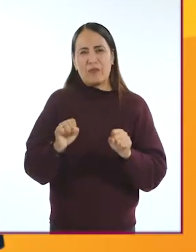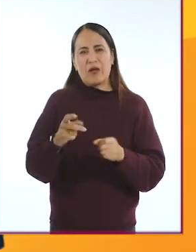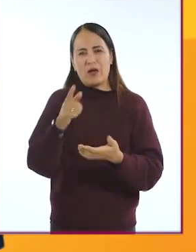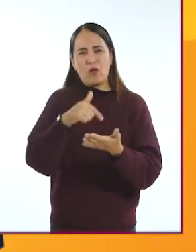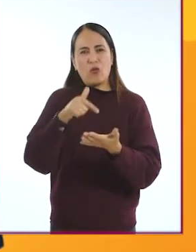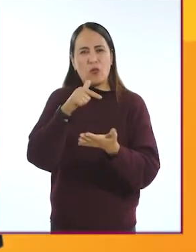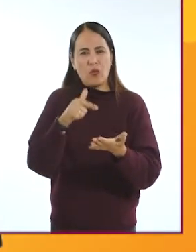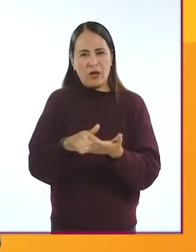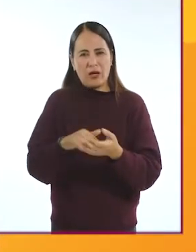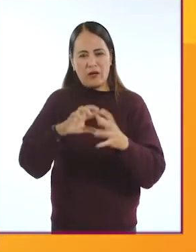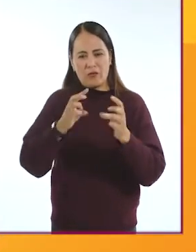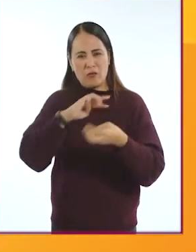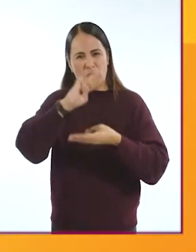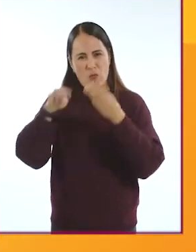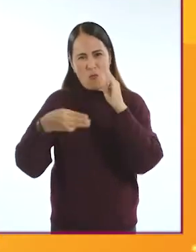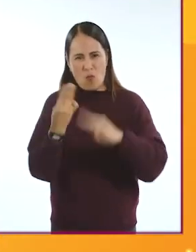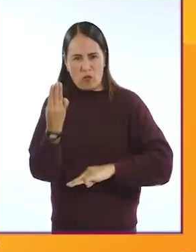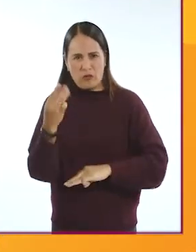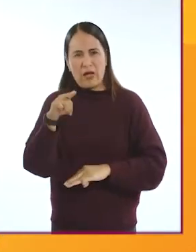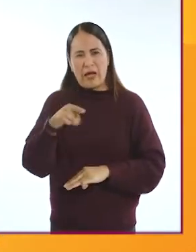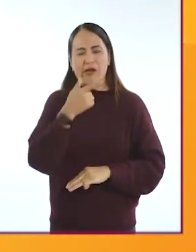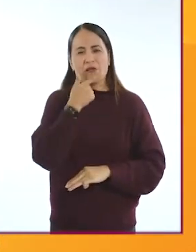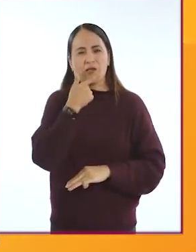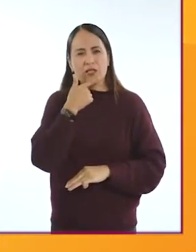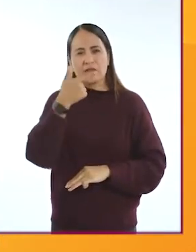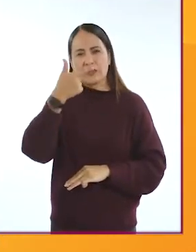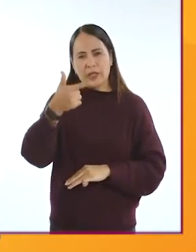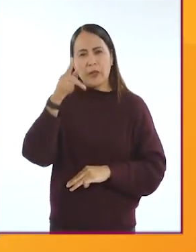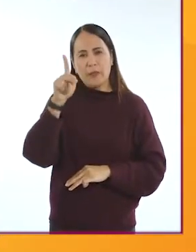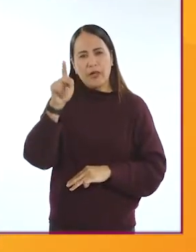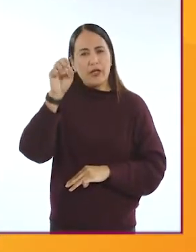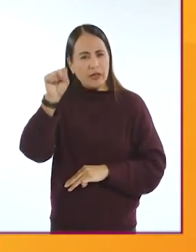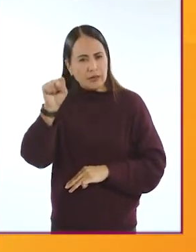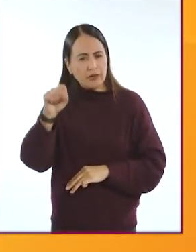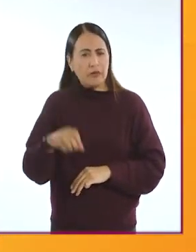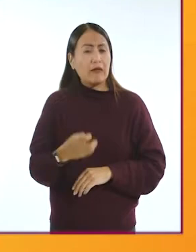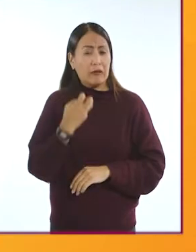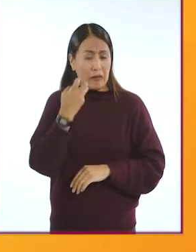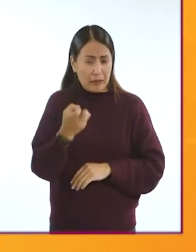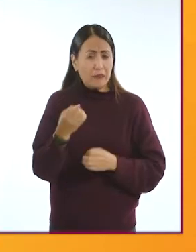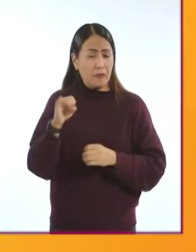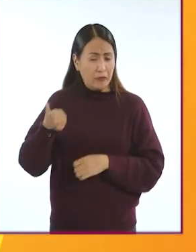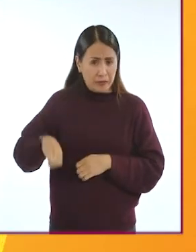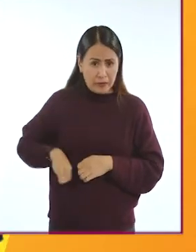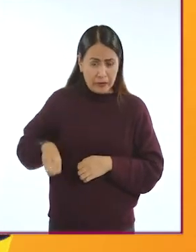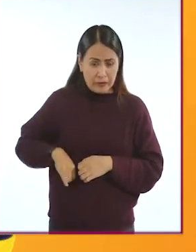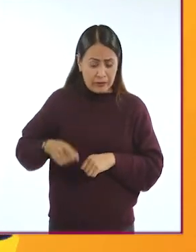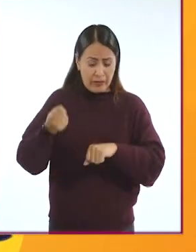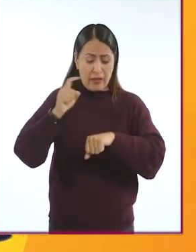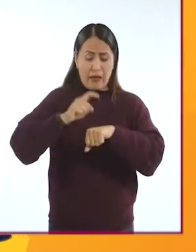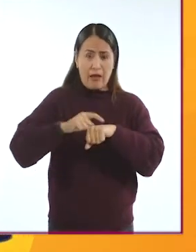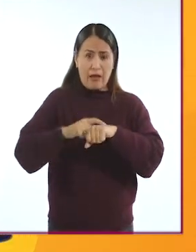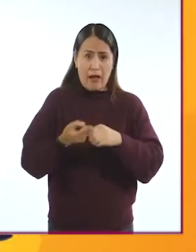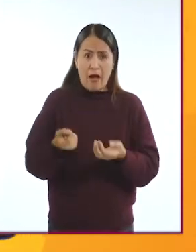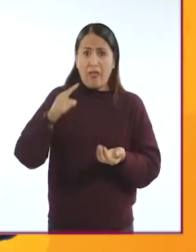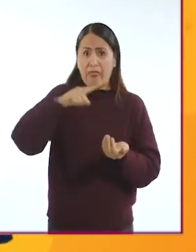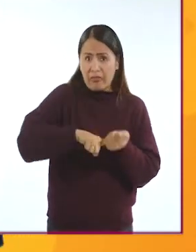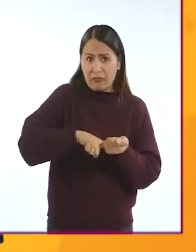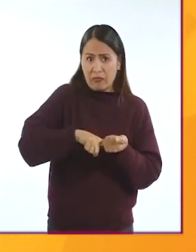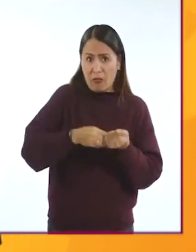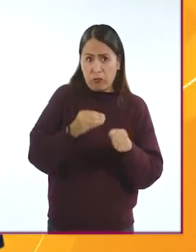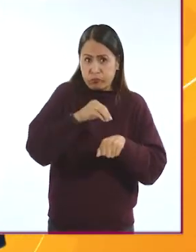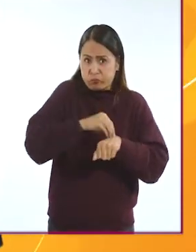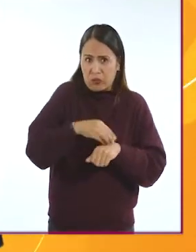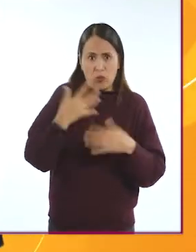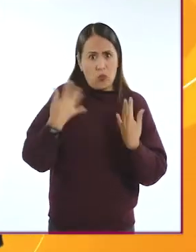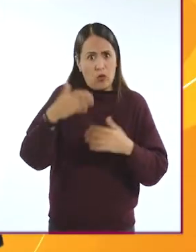global y se le conoce como GPS por sus siglas en inglés. Nos parece que es muy interesante porque para poderlo integrar en un reloj debió de pasar